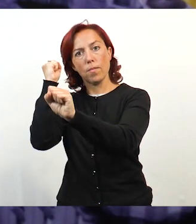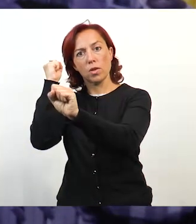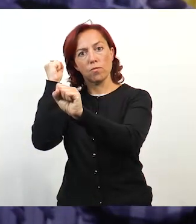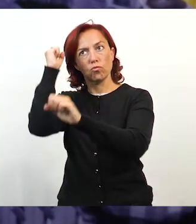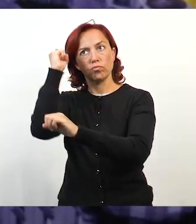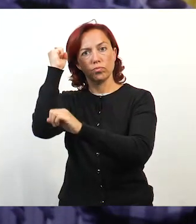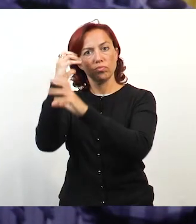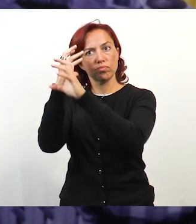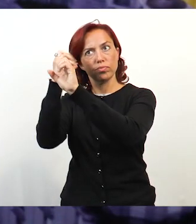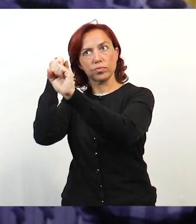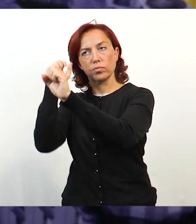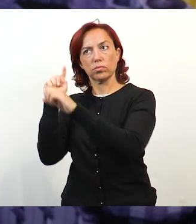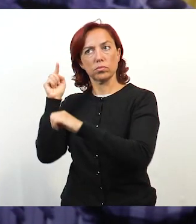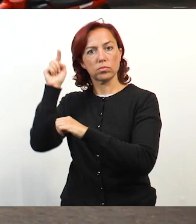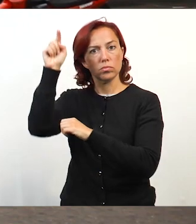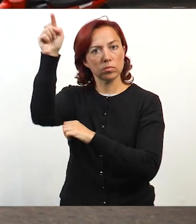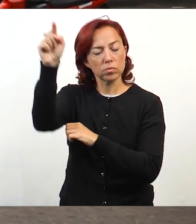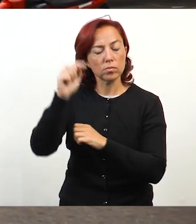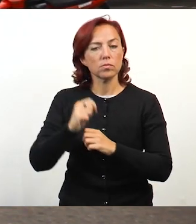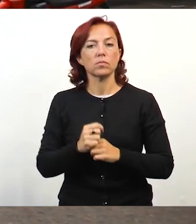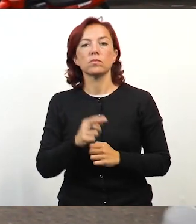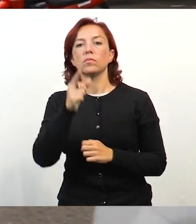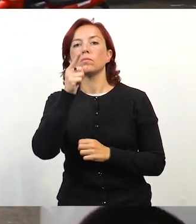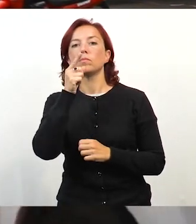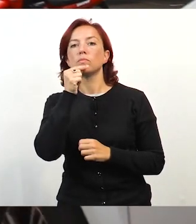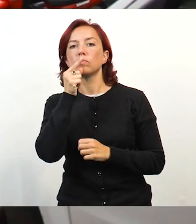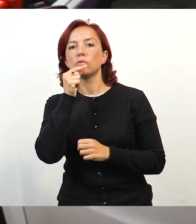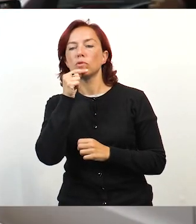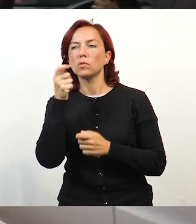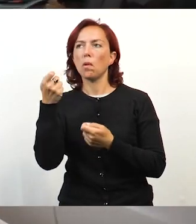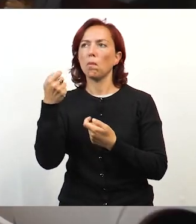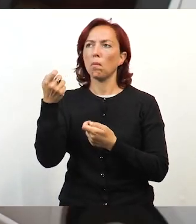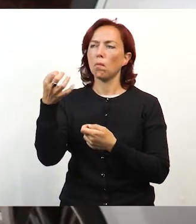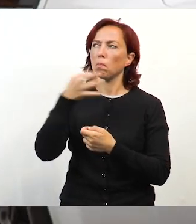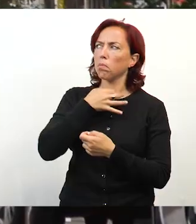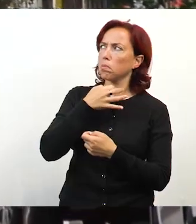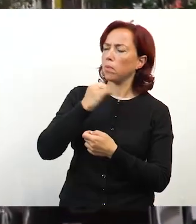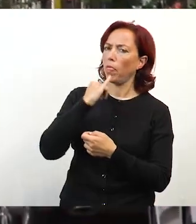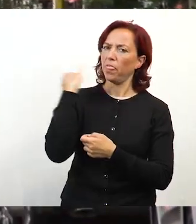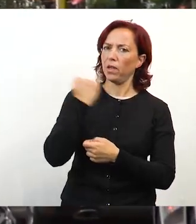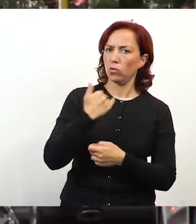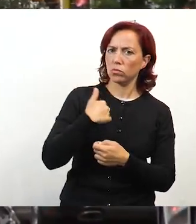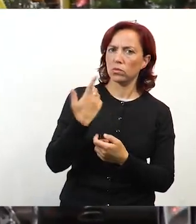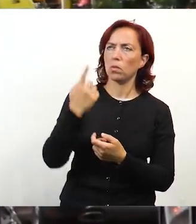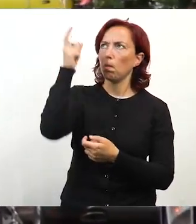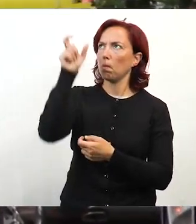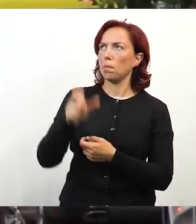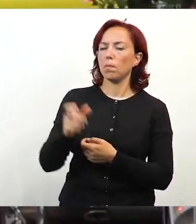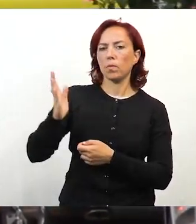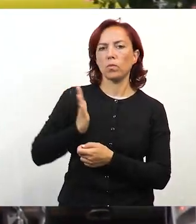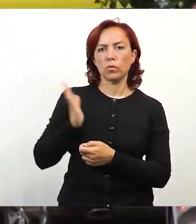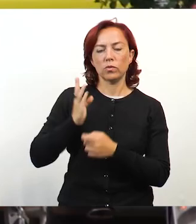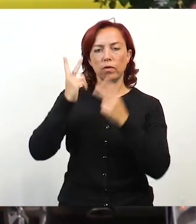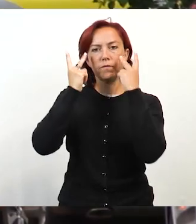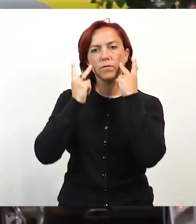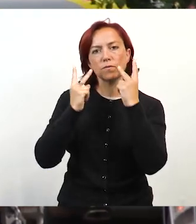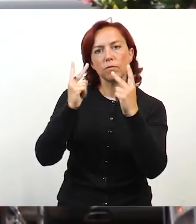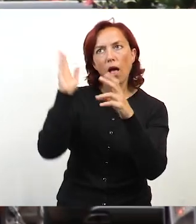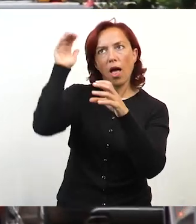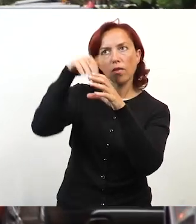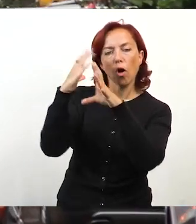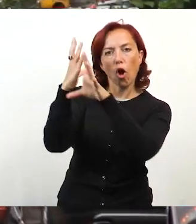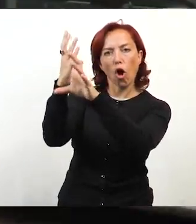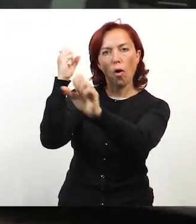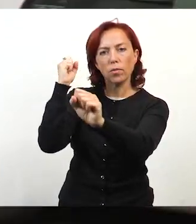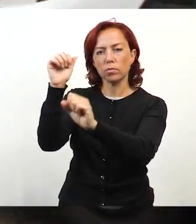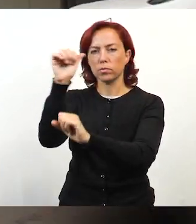transporte interdepartamental. La policía intervino ante la denuncia sobre una mujer que viajaba en un ómnibus del transporte interdepartamental,